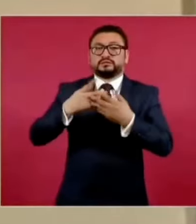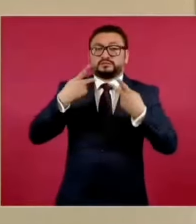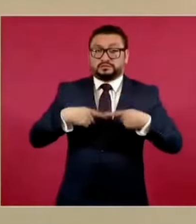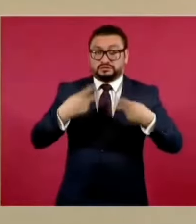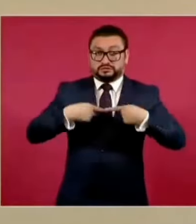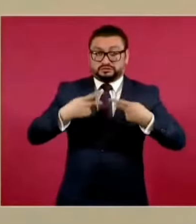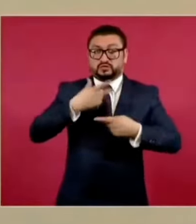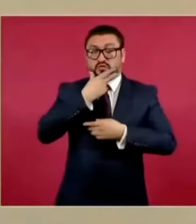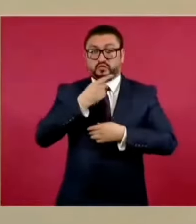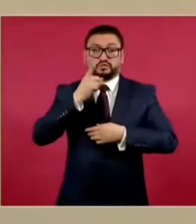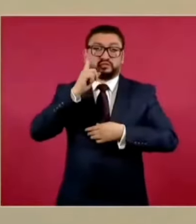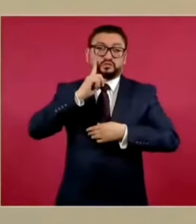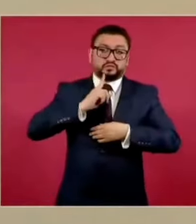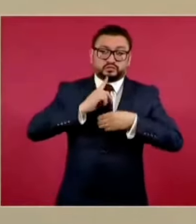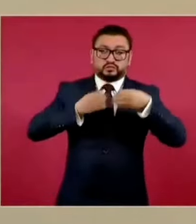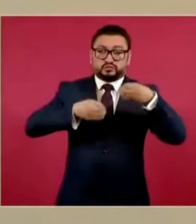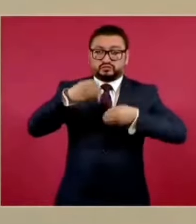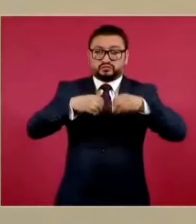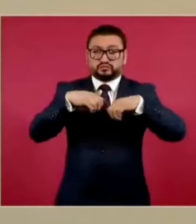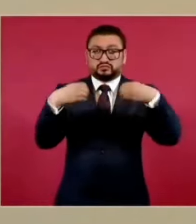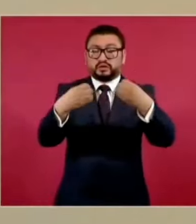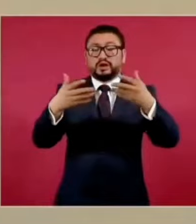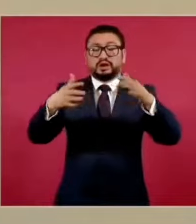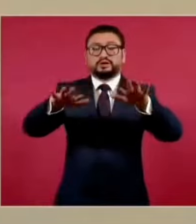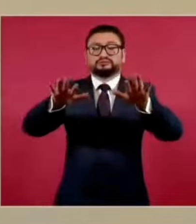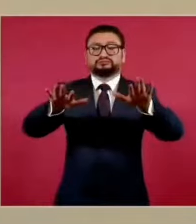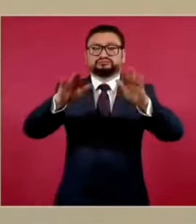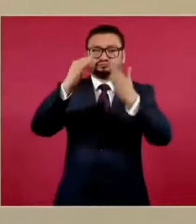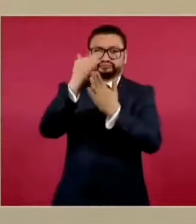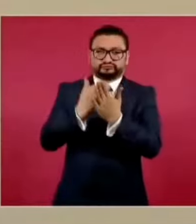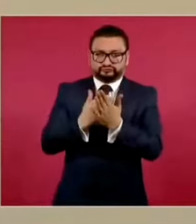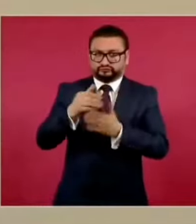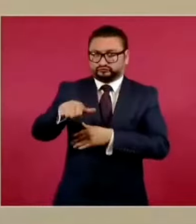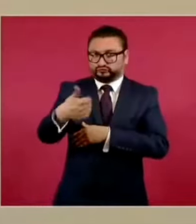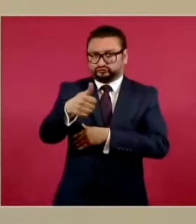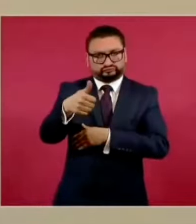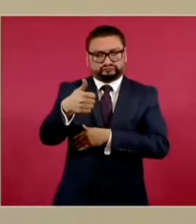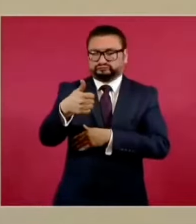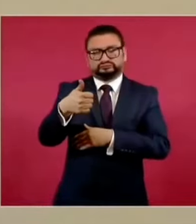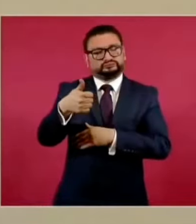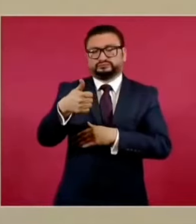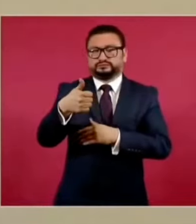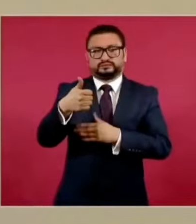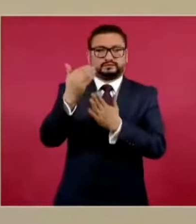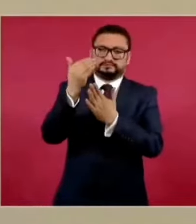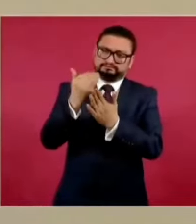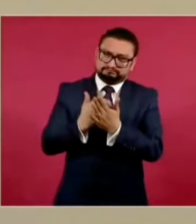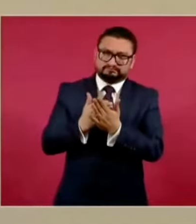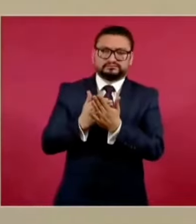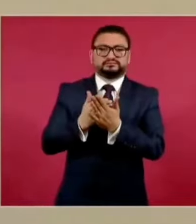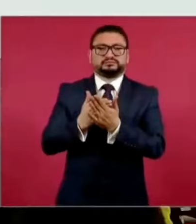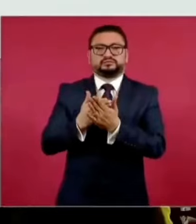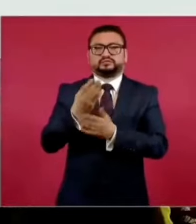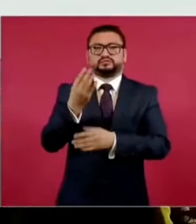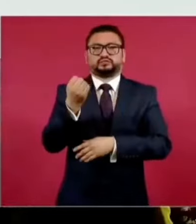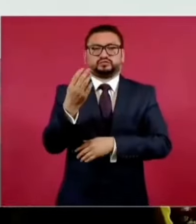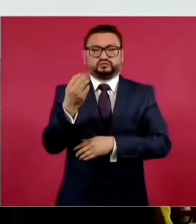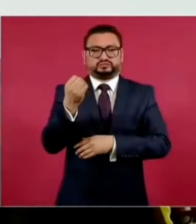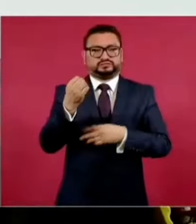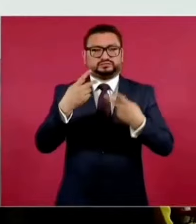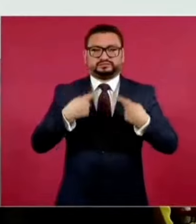ministras y de ministros. Hoy hay 11, no es necesario contar con esa cantidad, por eso se reduce a nueve